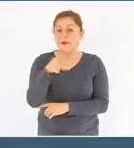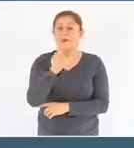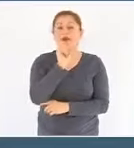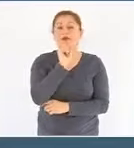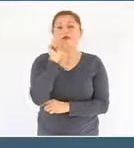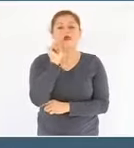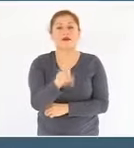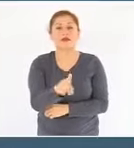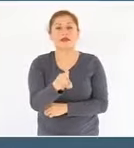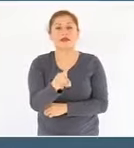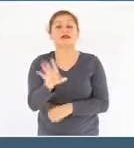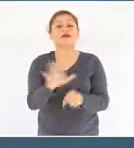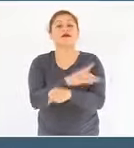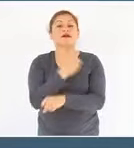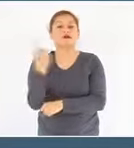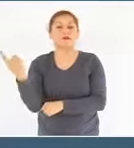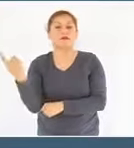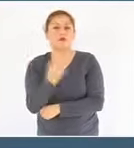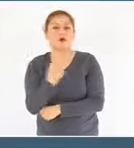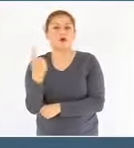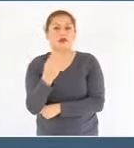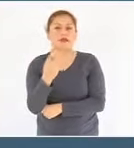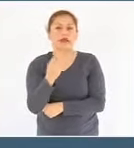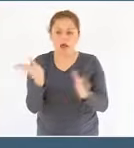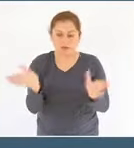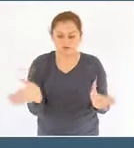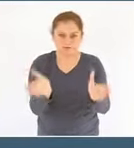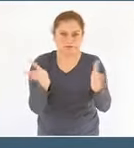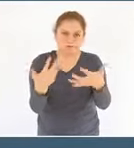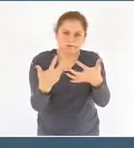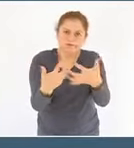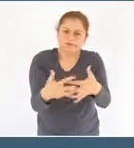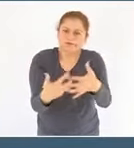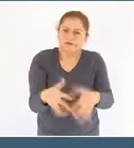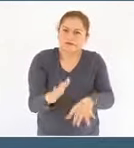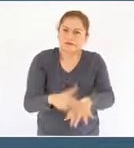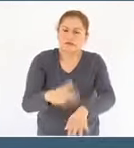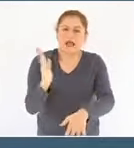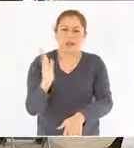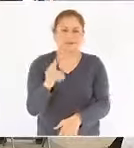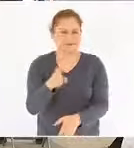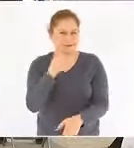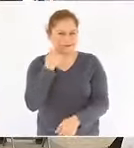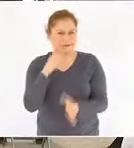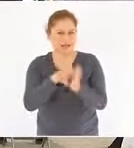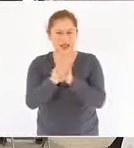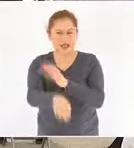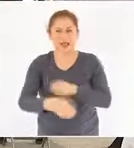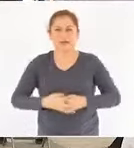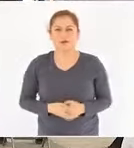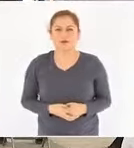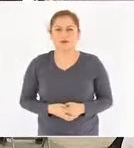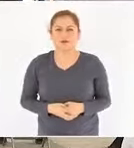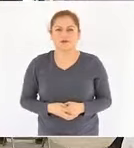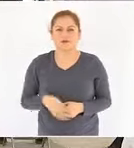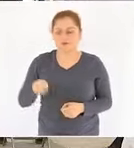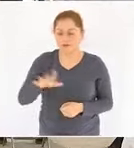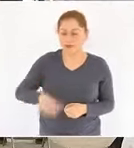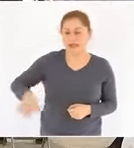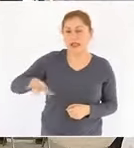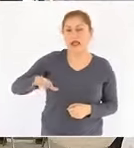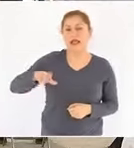porque adelanta producción. Como ejemplo el campo Yaxé